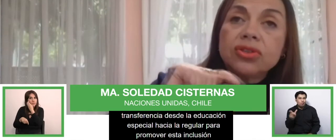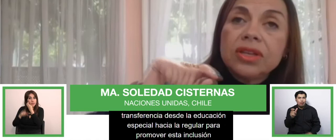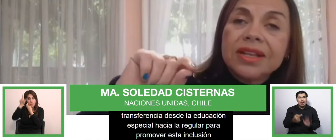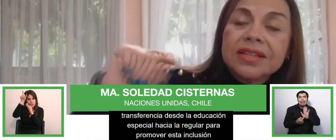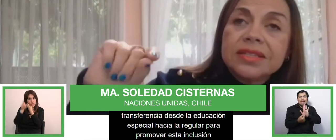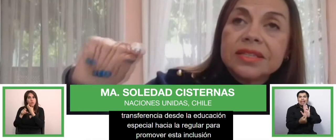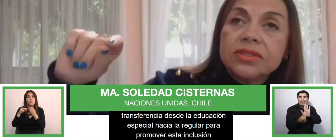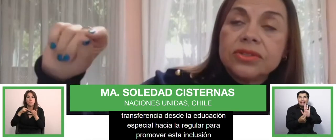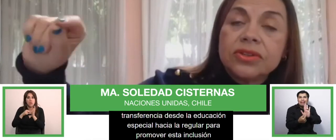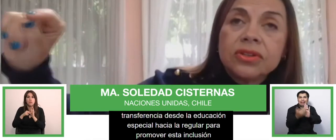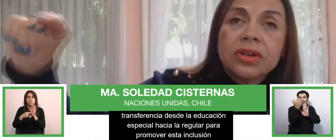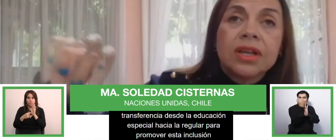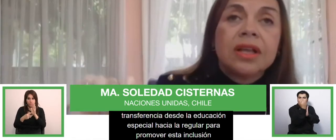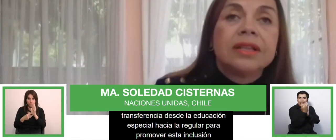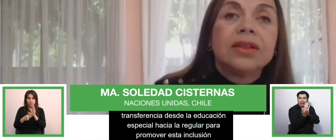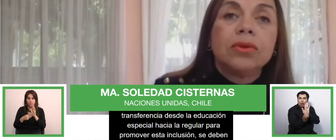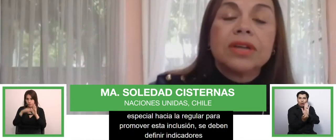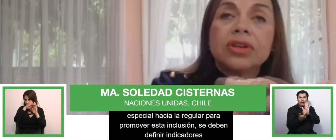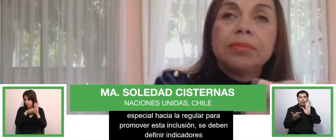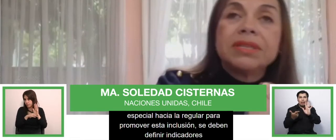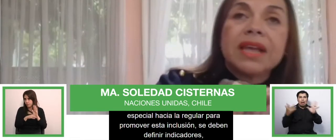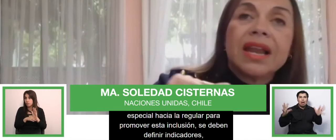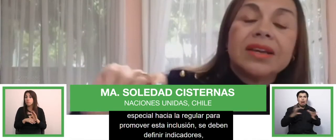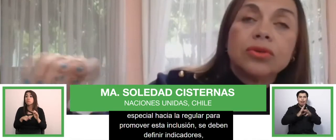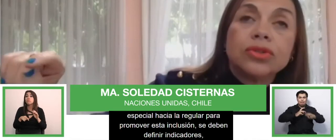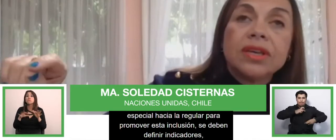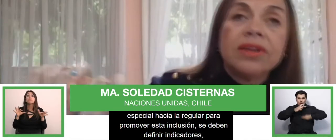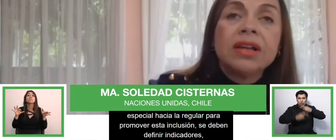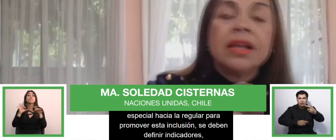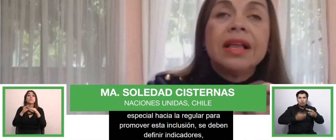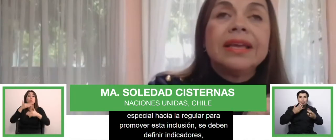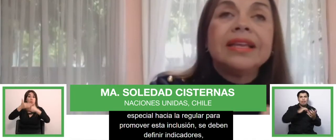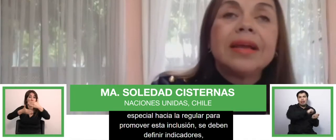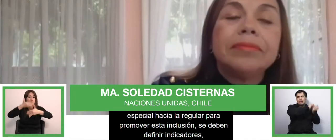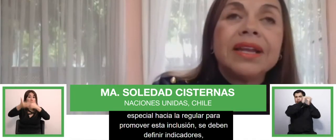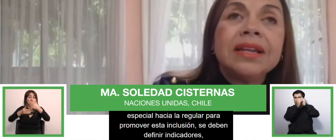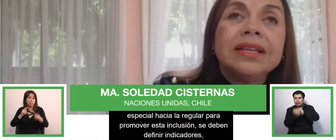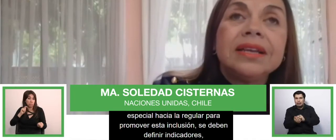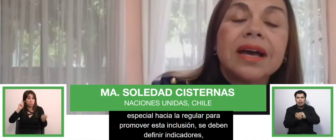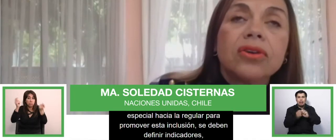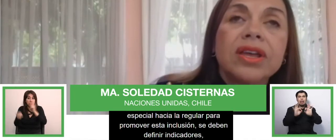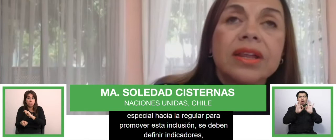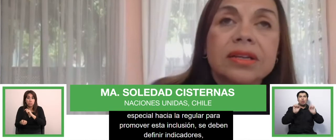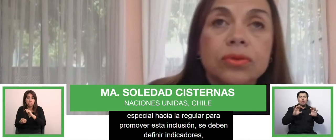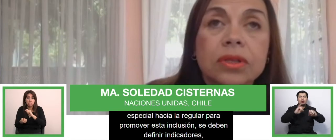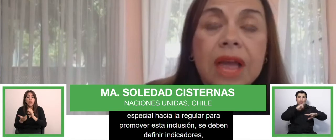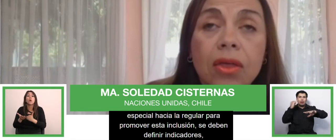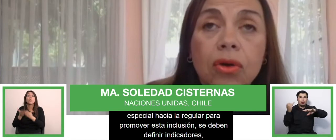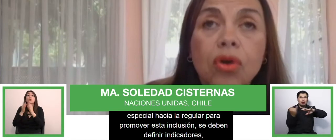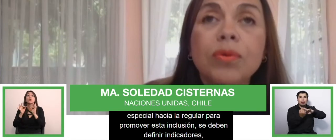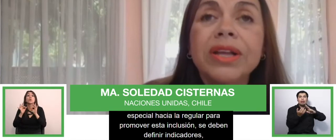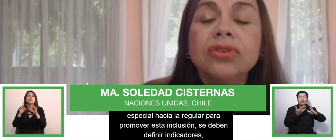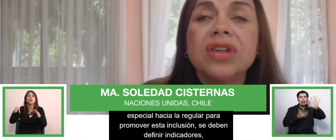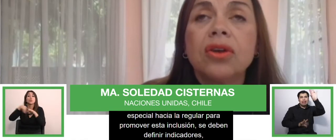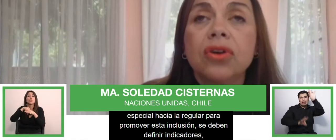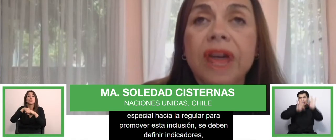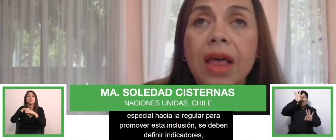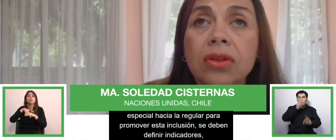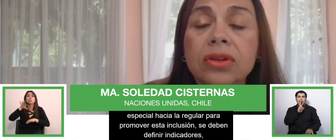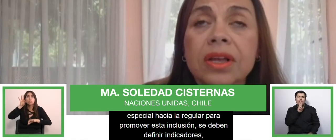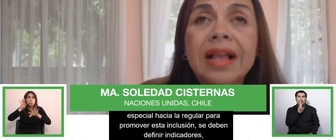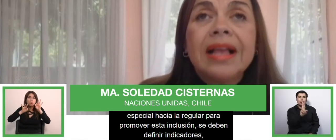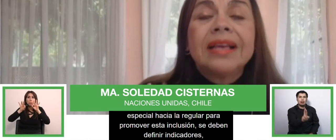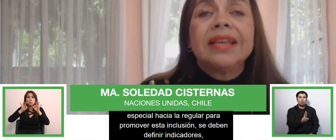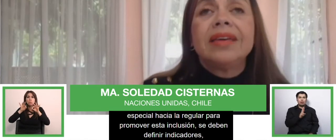proceso de transición de educación especial e inclusiva, y también indicadores de resultados. ¿Cómo esto se ha